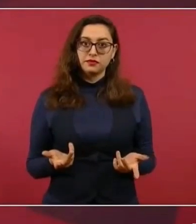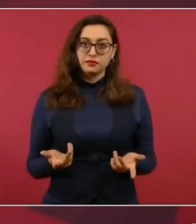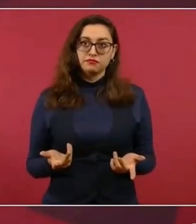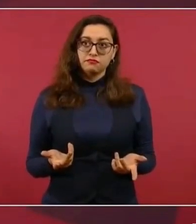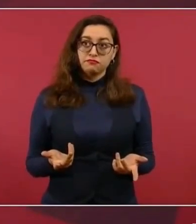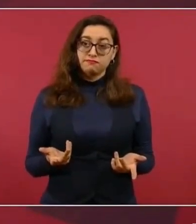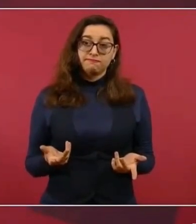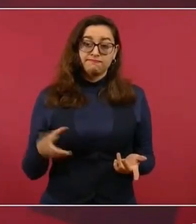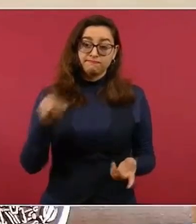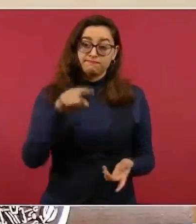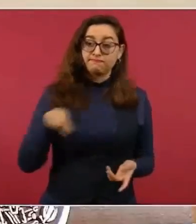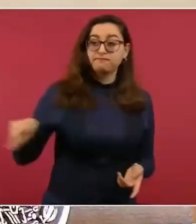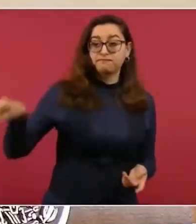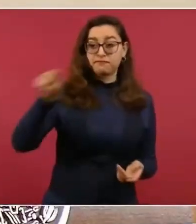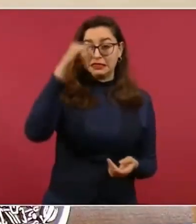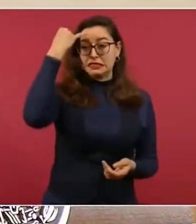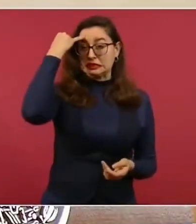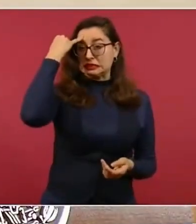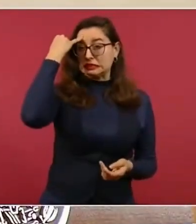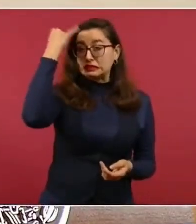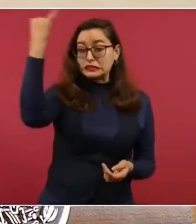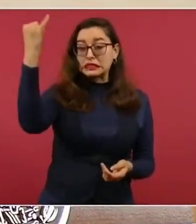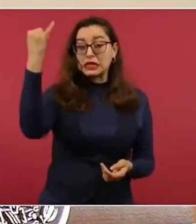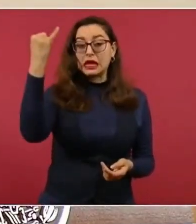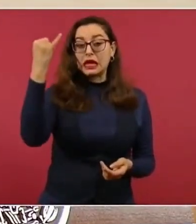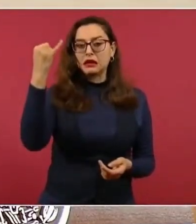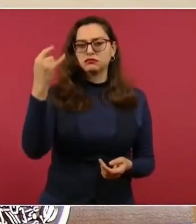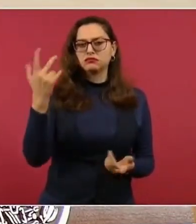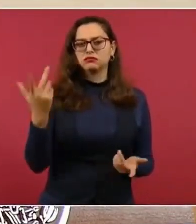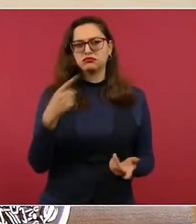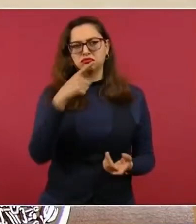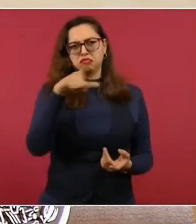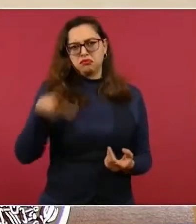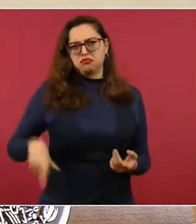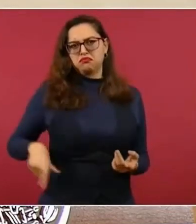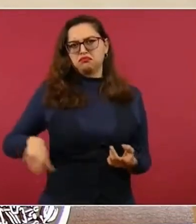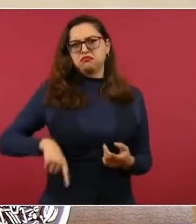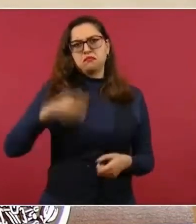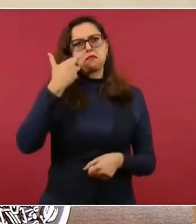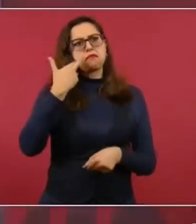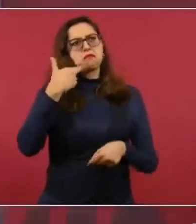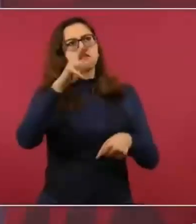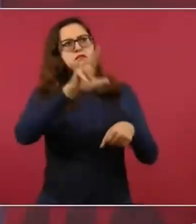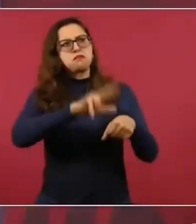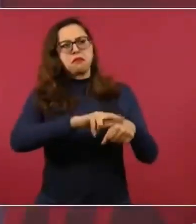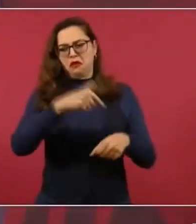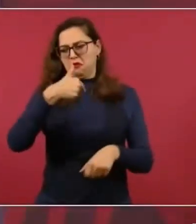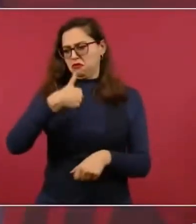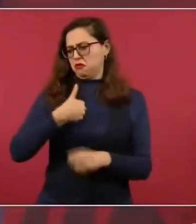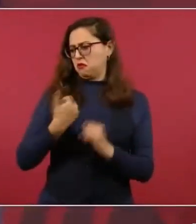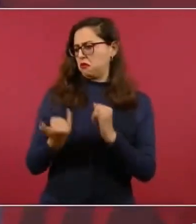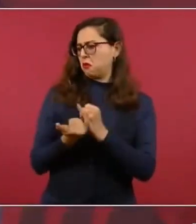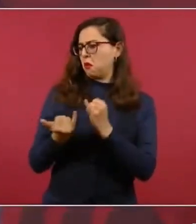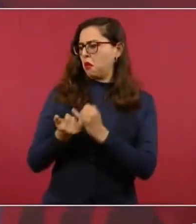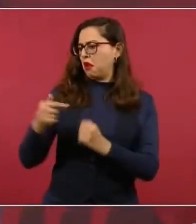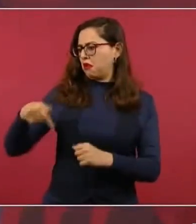arraigada de que si roban arriba, ¿por qué no vamos a robar nosotros aquí?